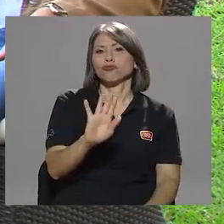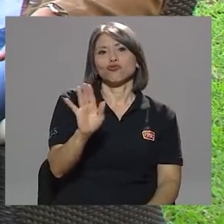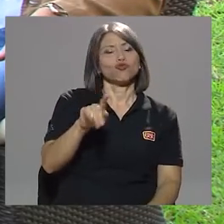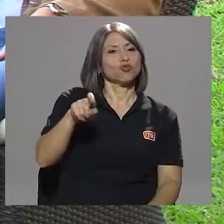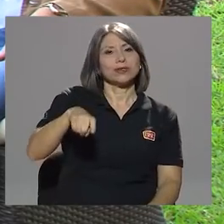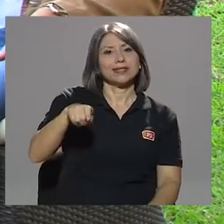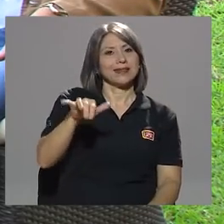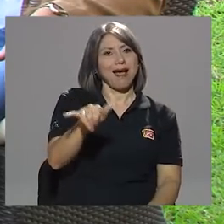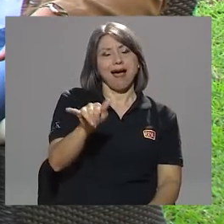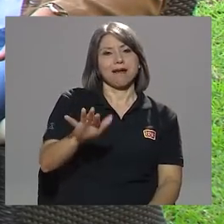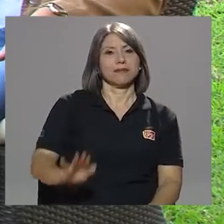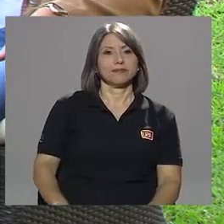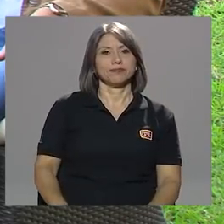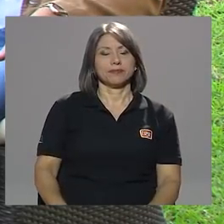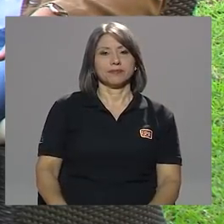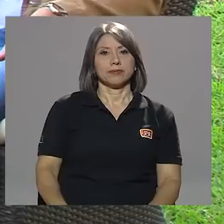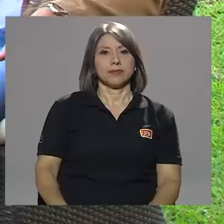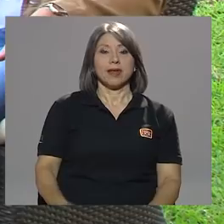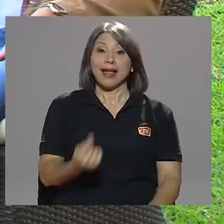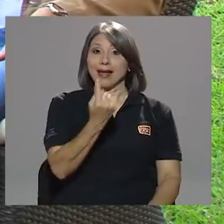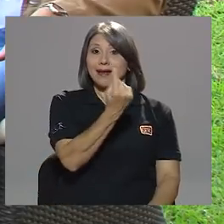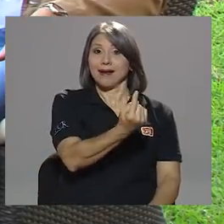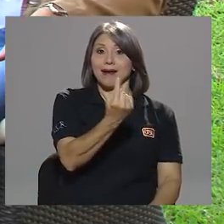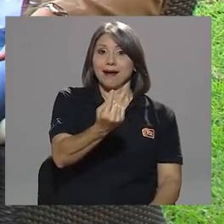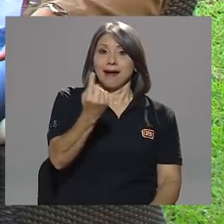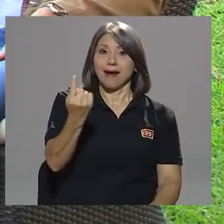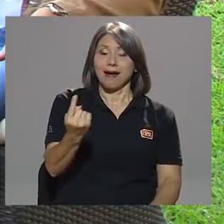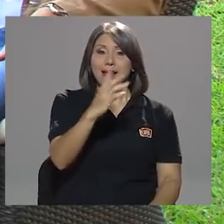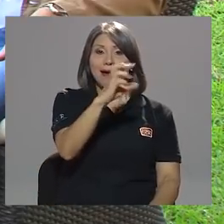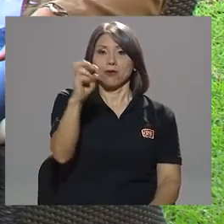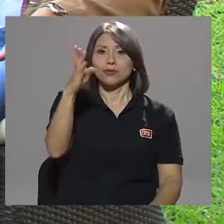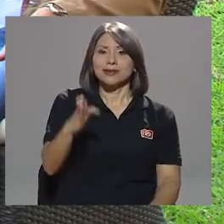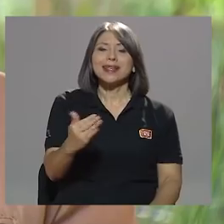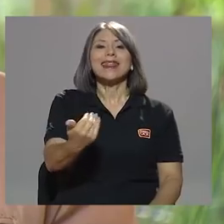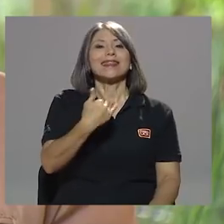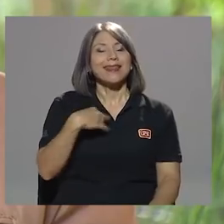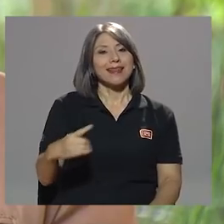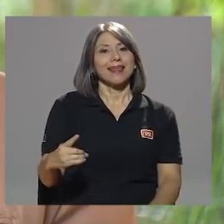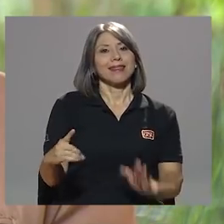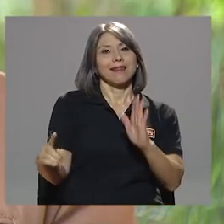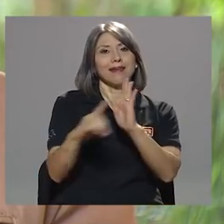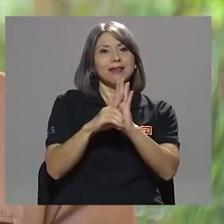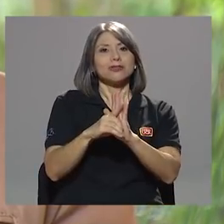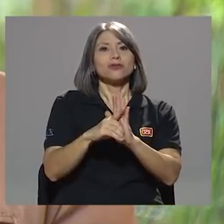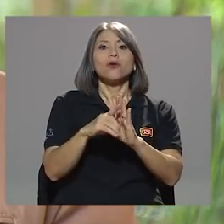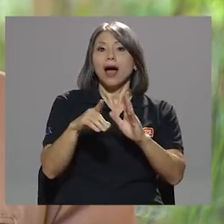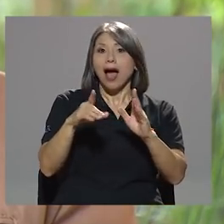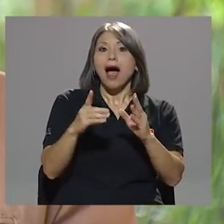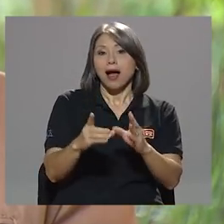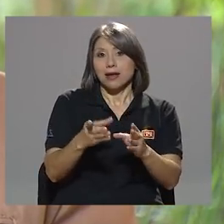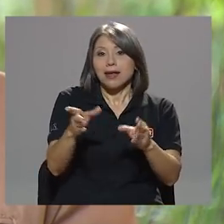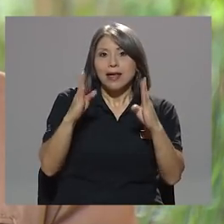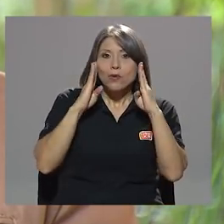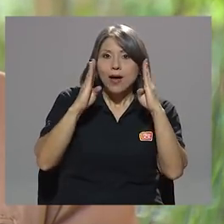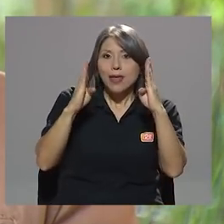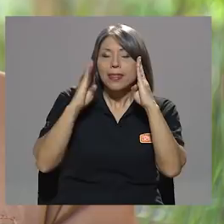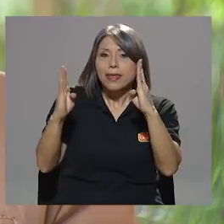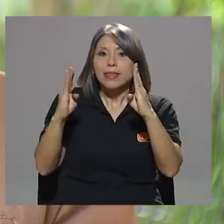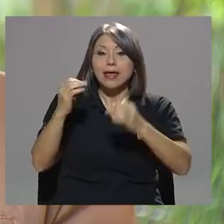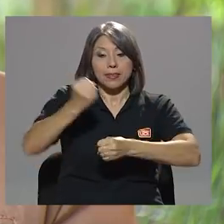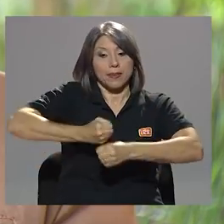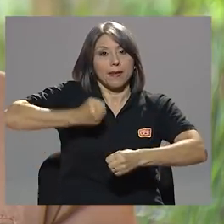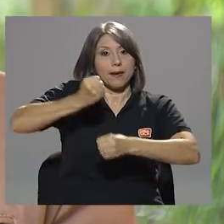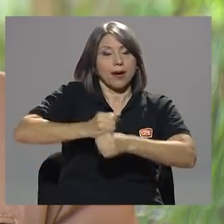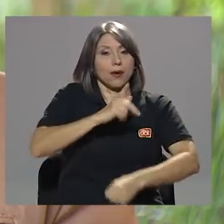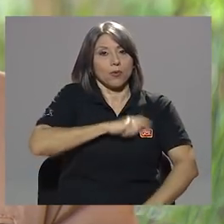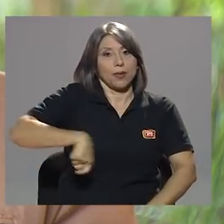En esa percepción, cada uno de los costarricenses tiene el derecho a ser atendido y el trabajo del presidente de